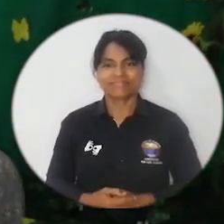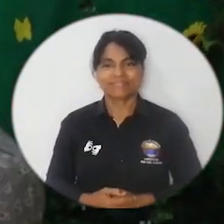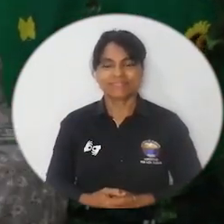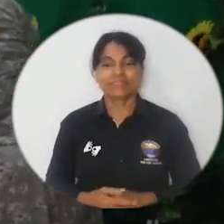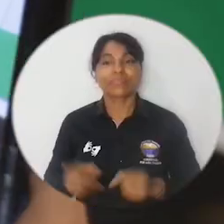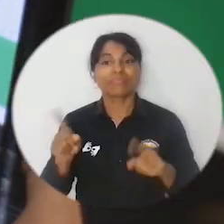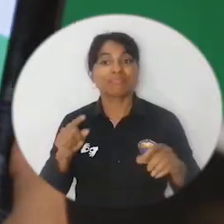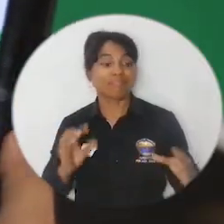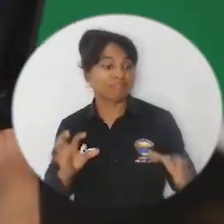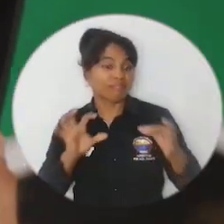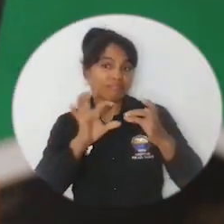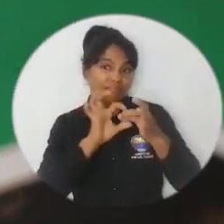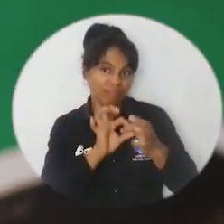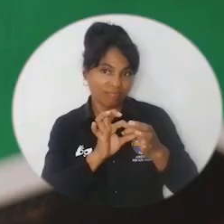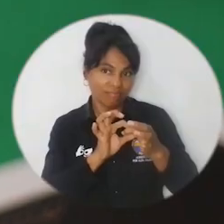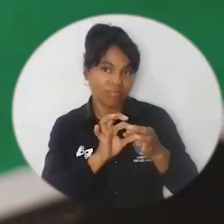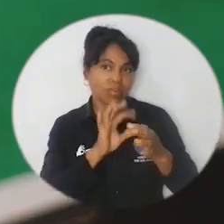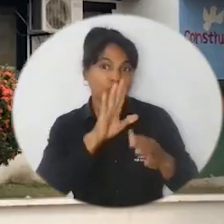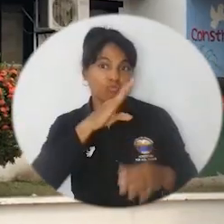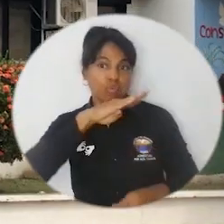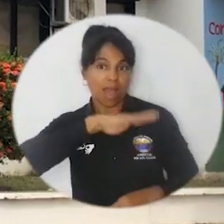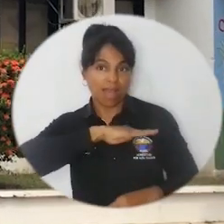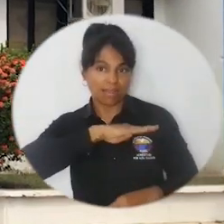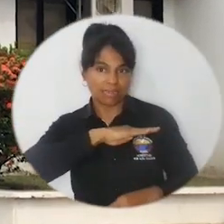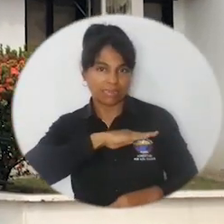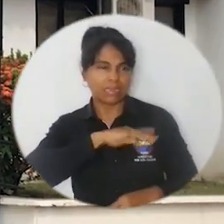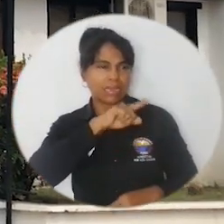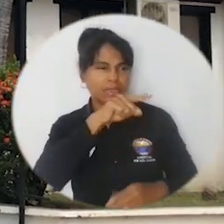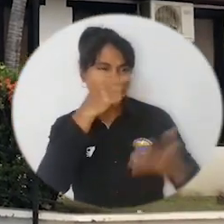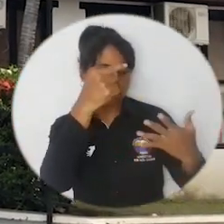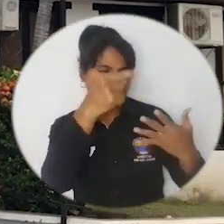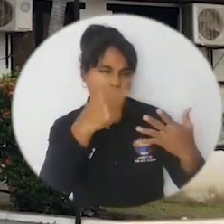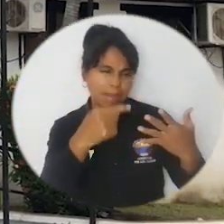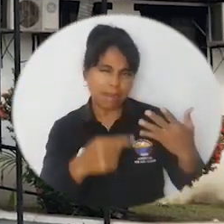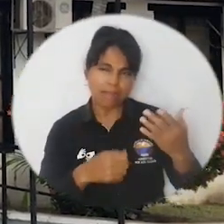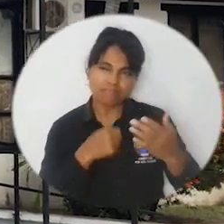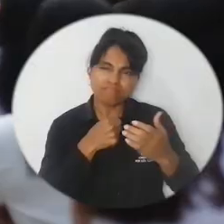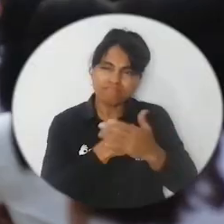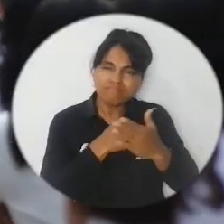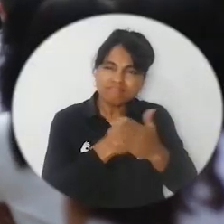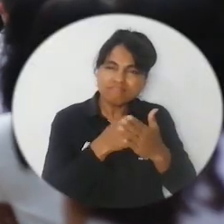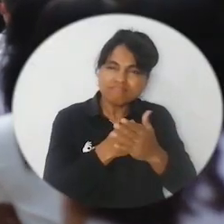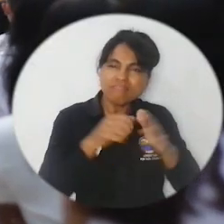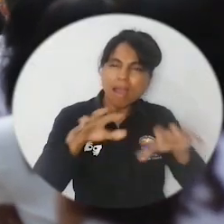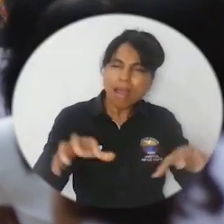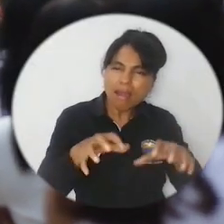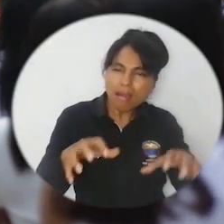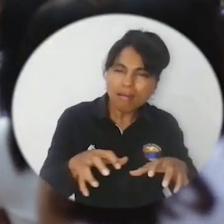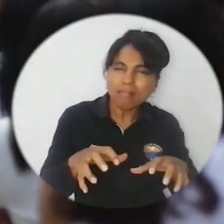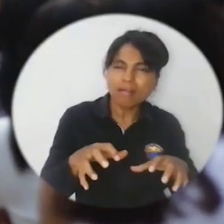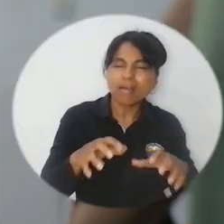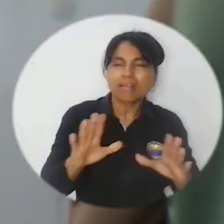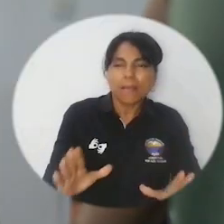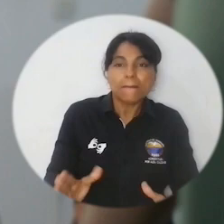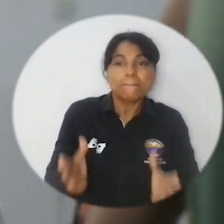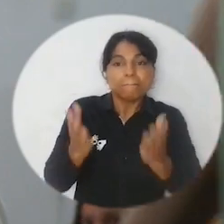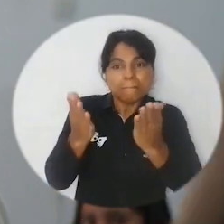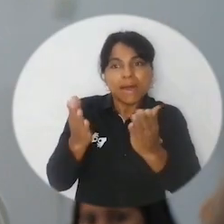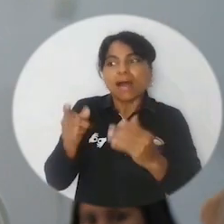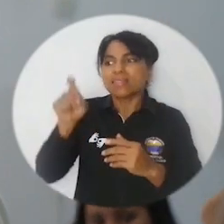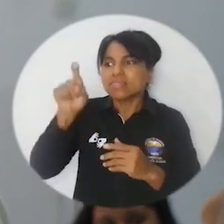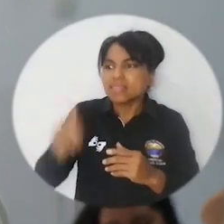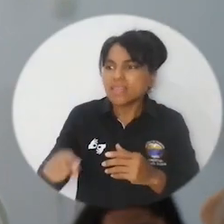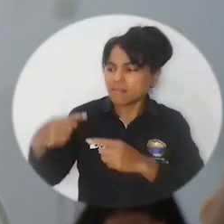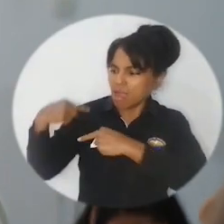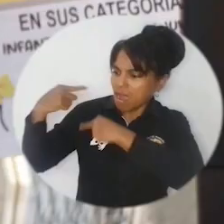La jornada también se hizo en articulación con la Alcaldía Municipal que viene adelantando diferentes estrategias para incentivar la preservación,